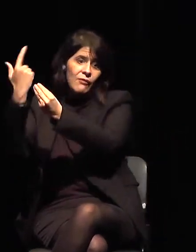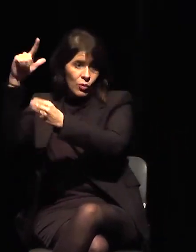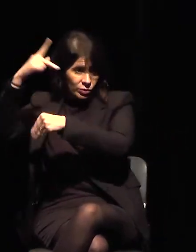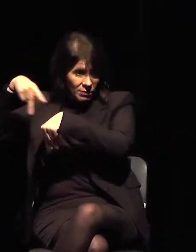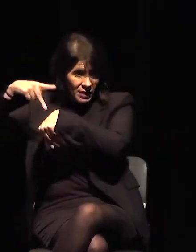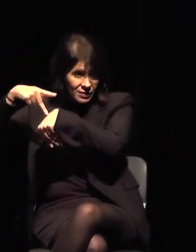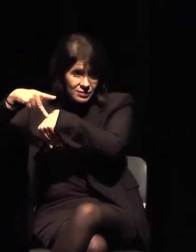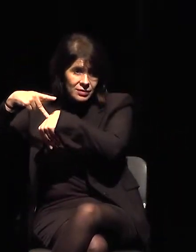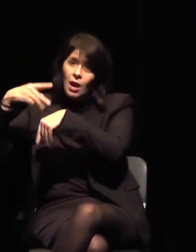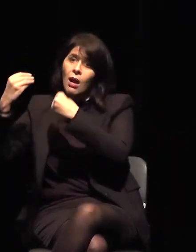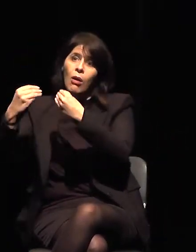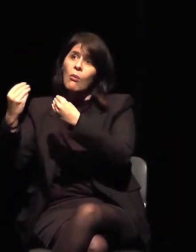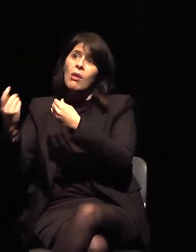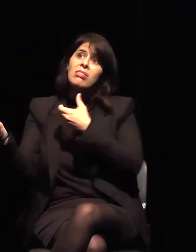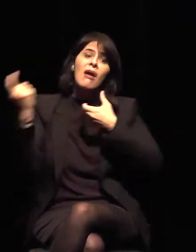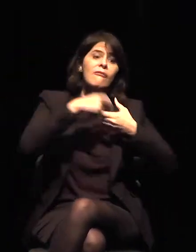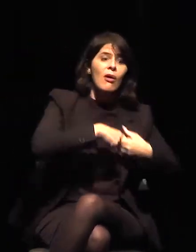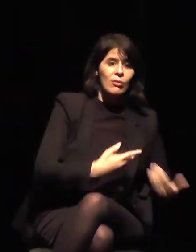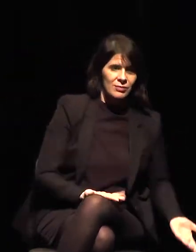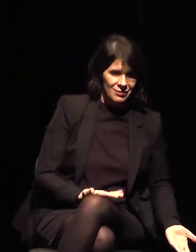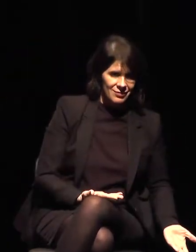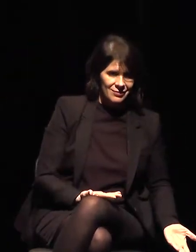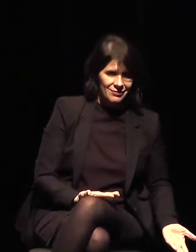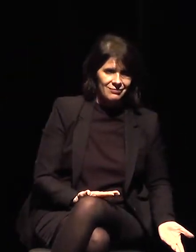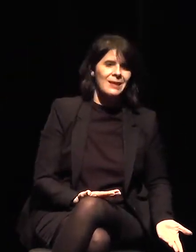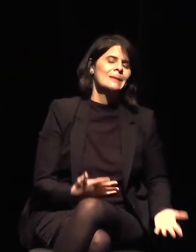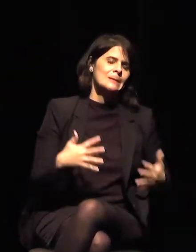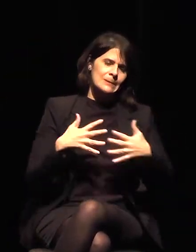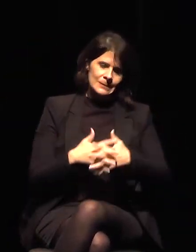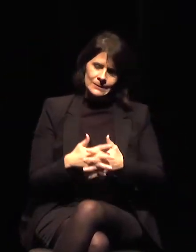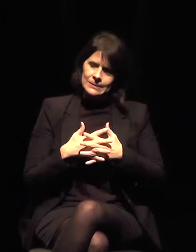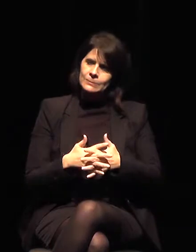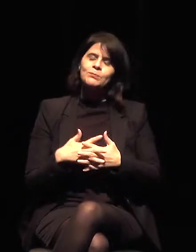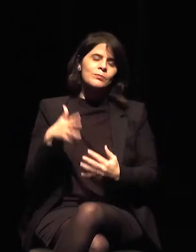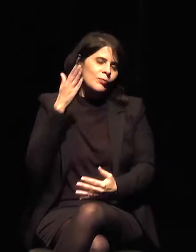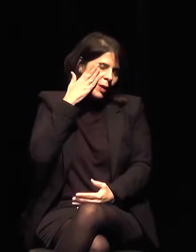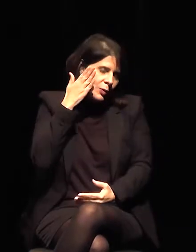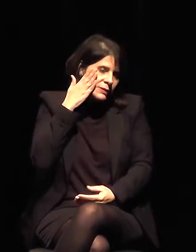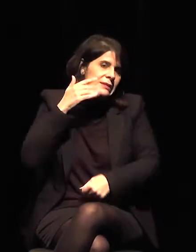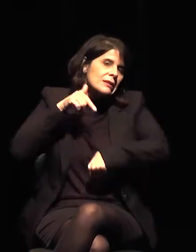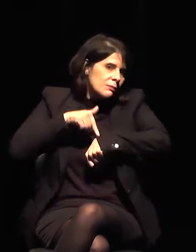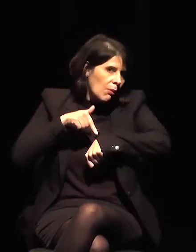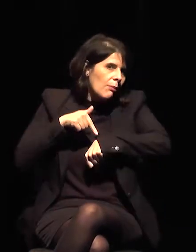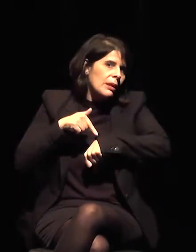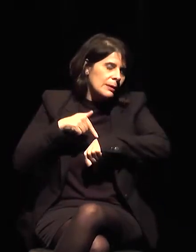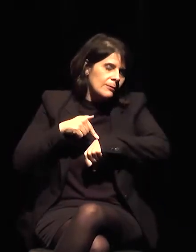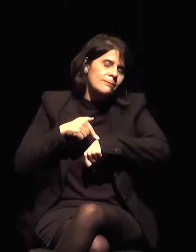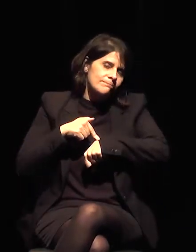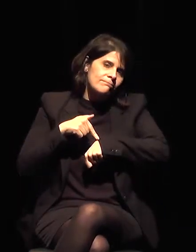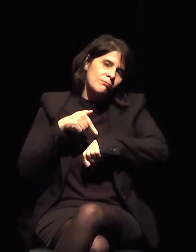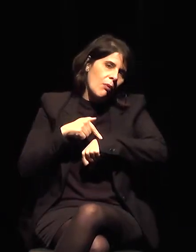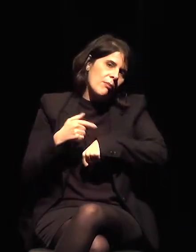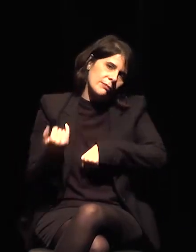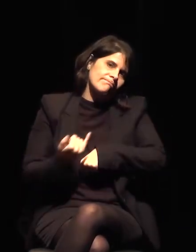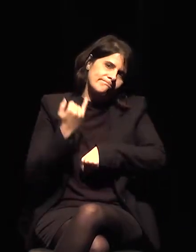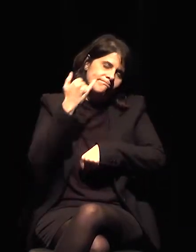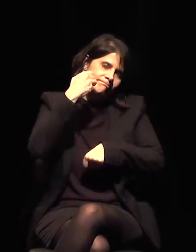Y sé que en ese momento, un momento feliz, ante todos los desafíos que enfrentamos,